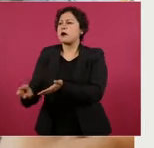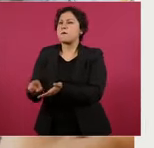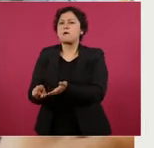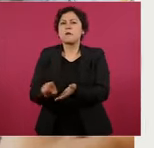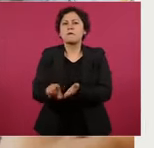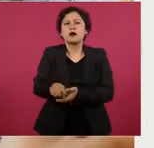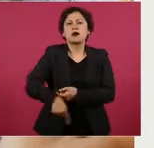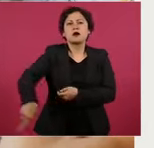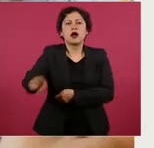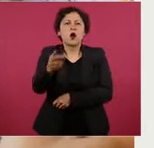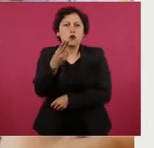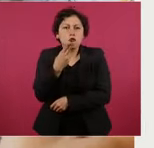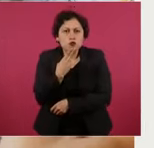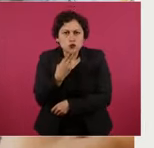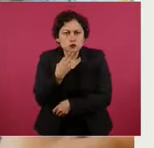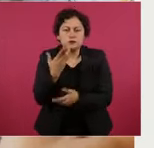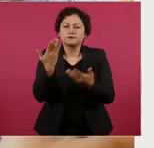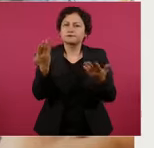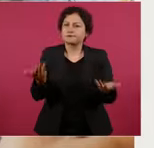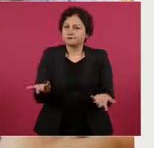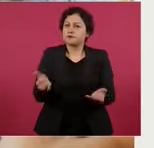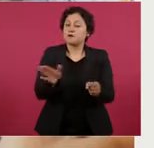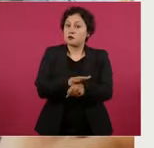reforma al Poder Judicial,